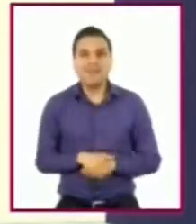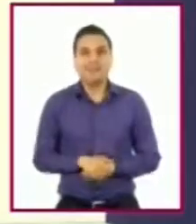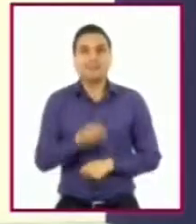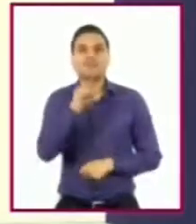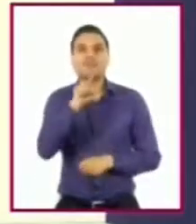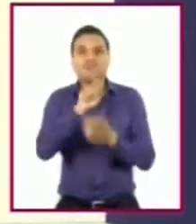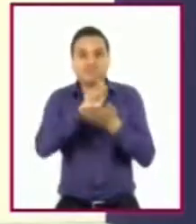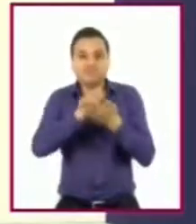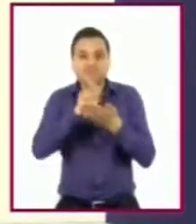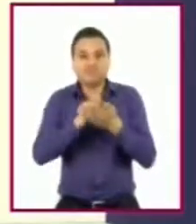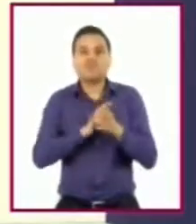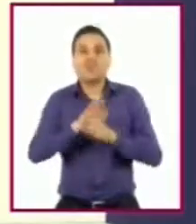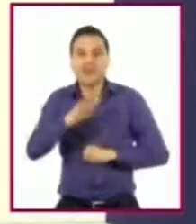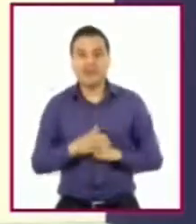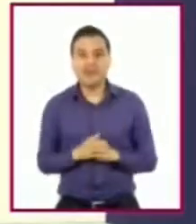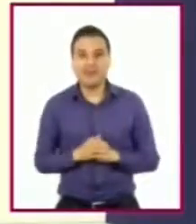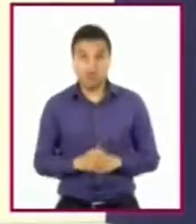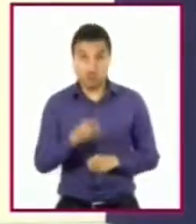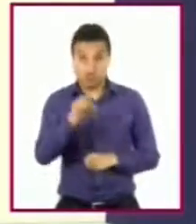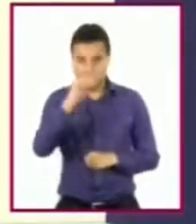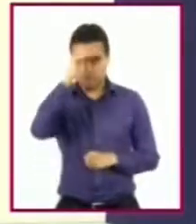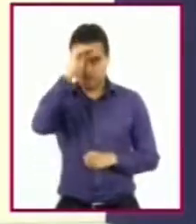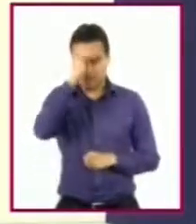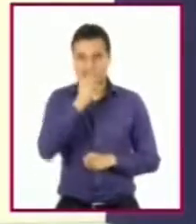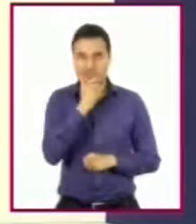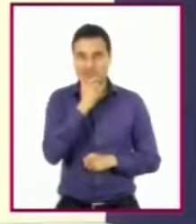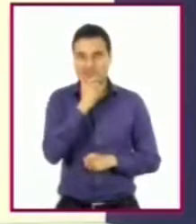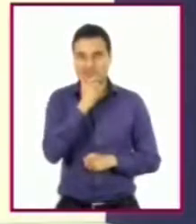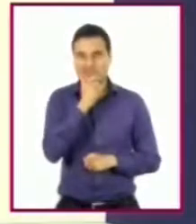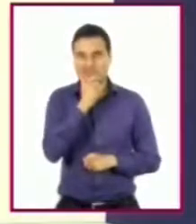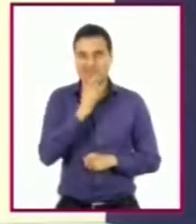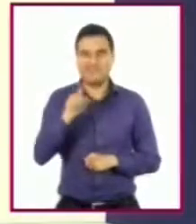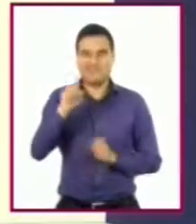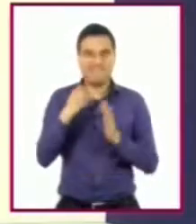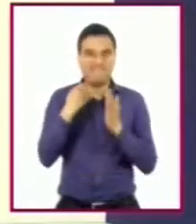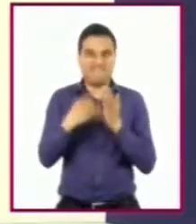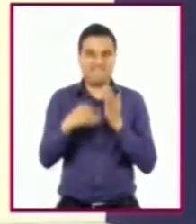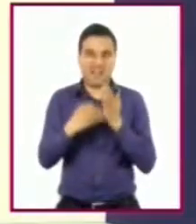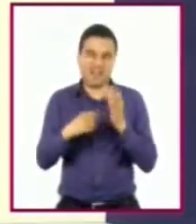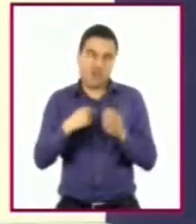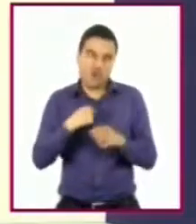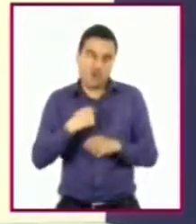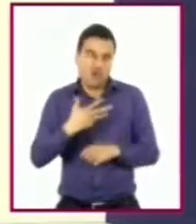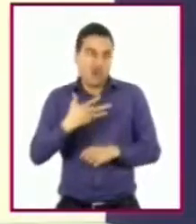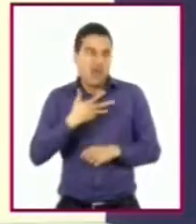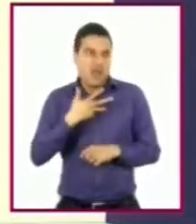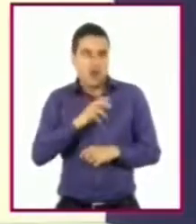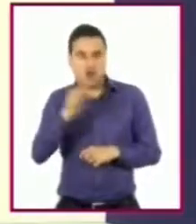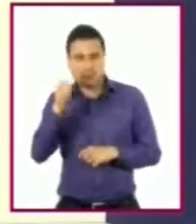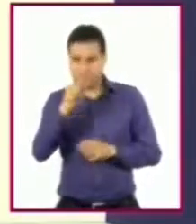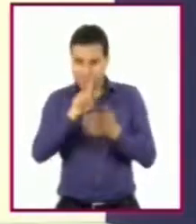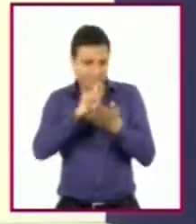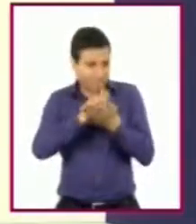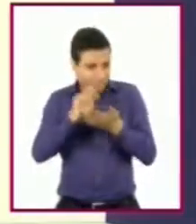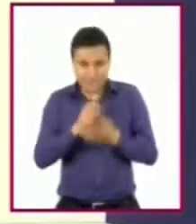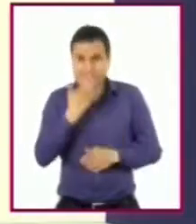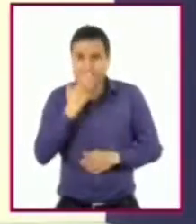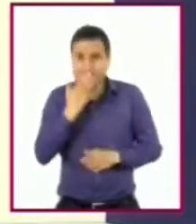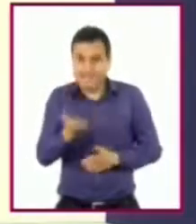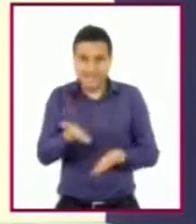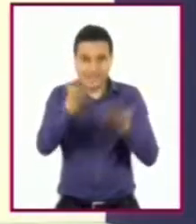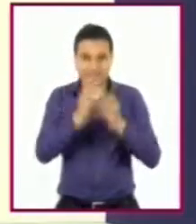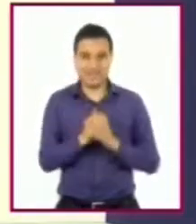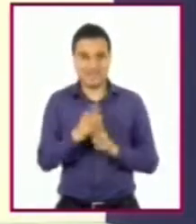consideran que algunas de sus capacidades no se mencionaron, pueden añadir todas las necesarias. Les